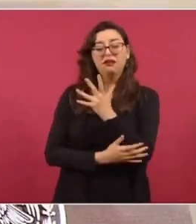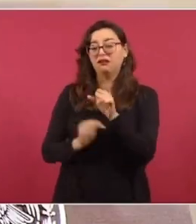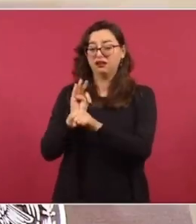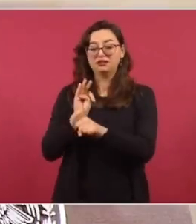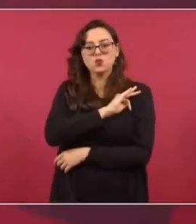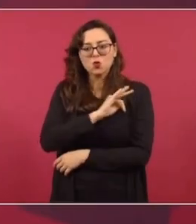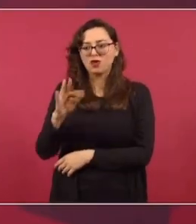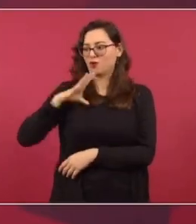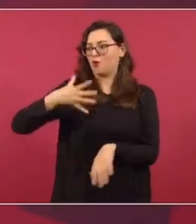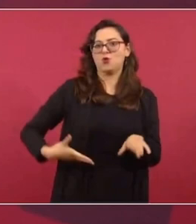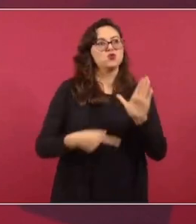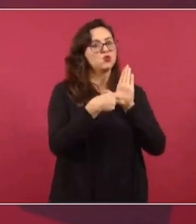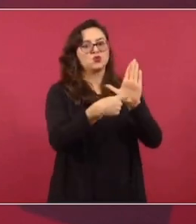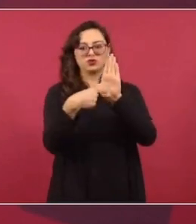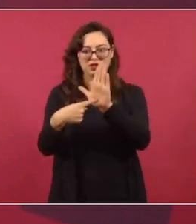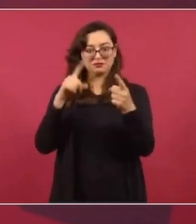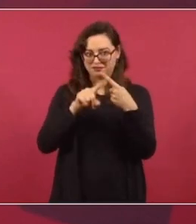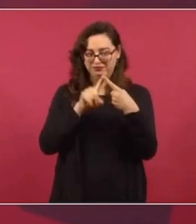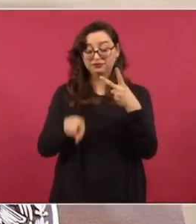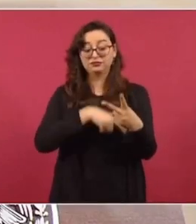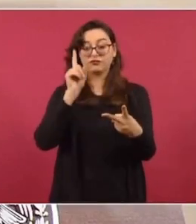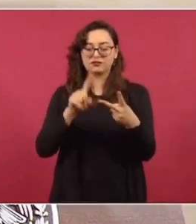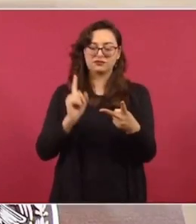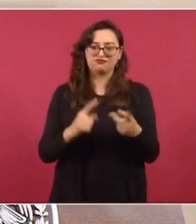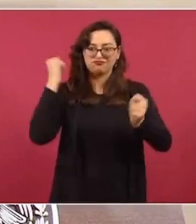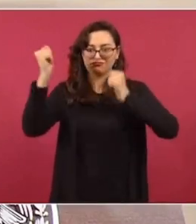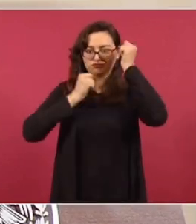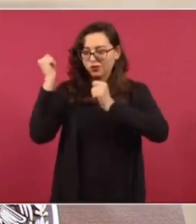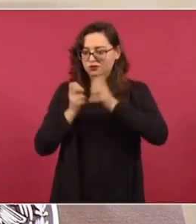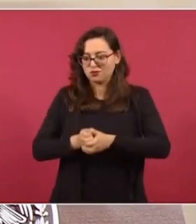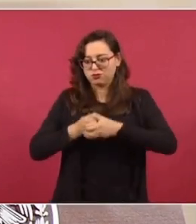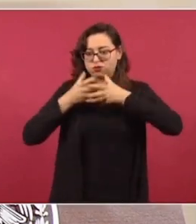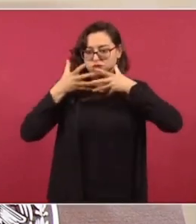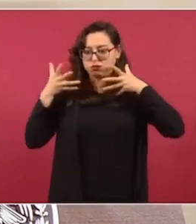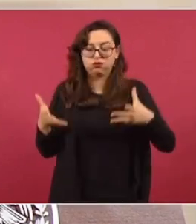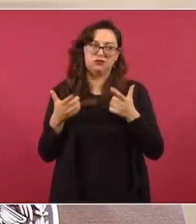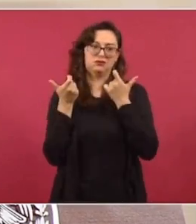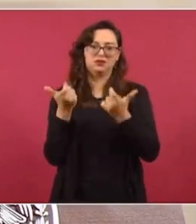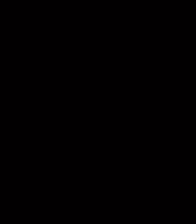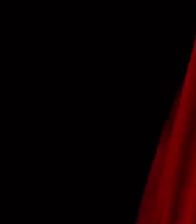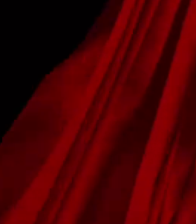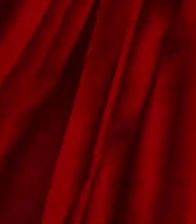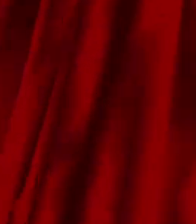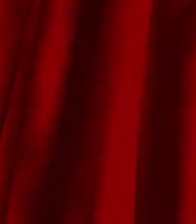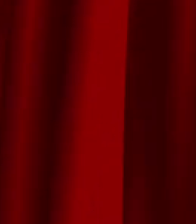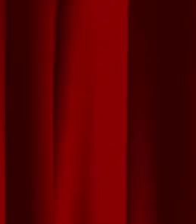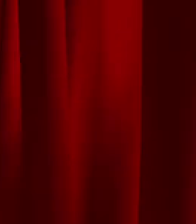La mayoría está a favor, pues son ingresos para una zona que ha estado abandonada por mucho tiempo.